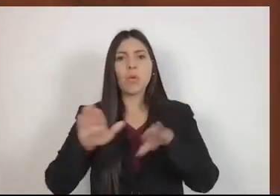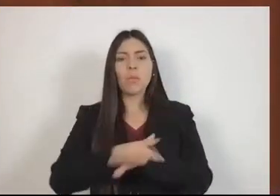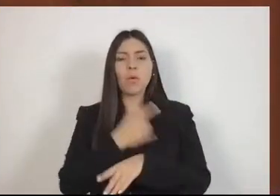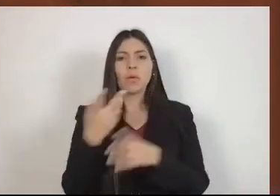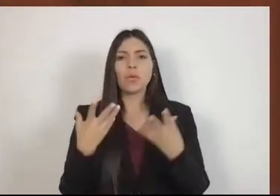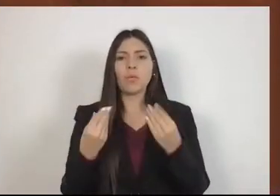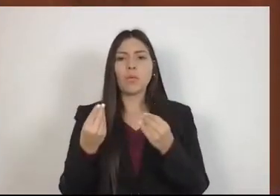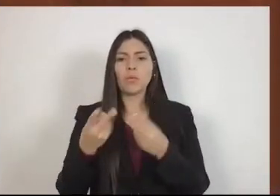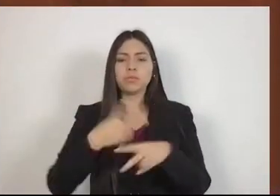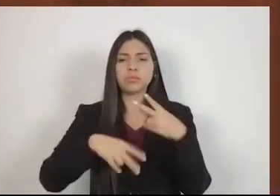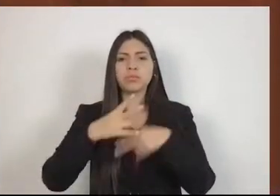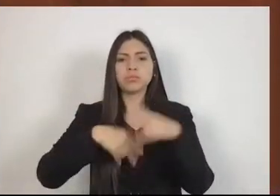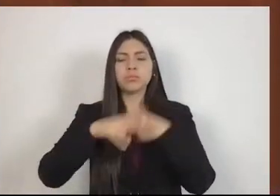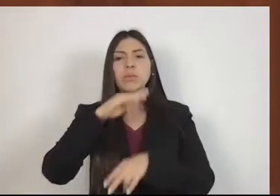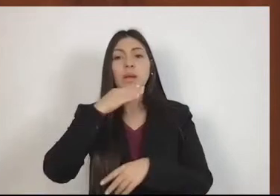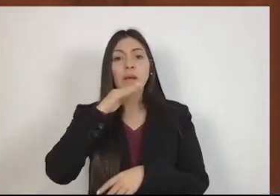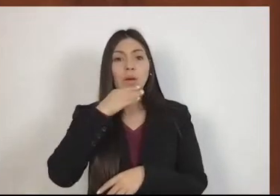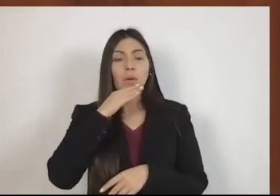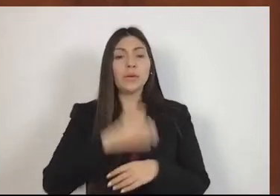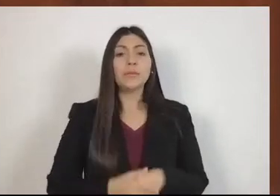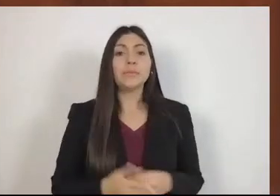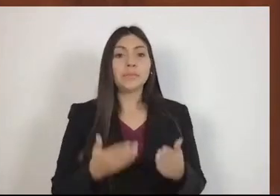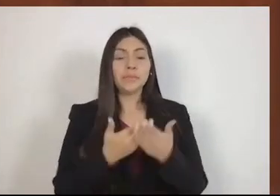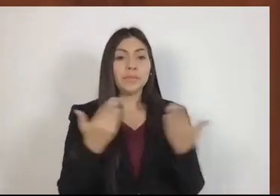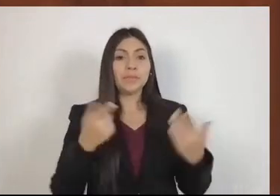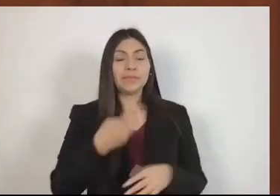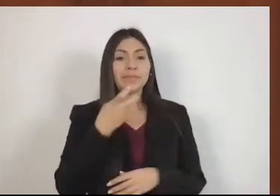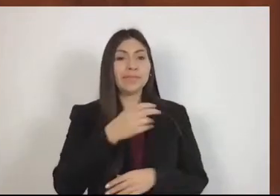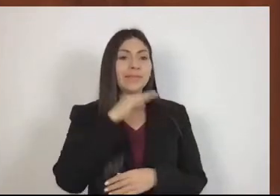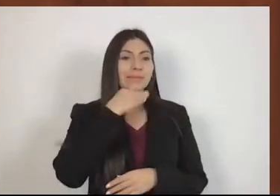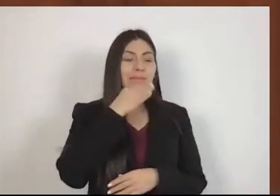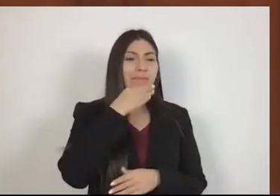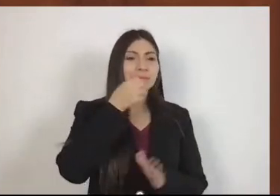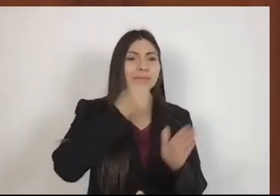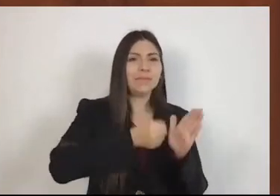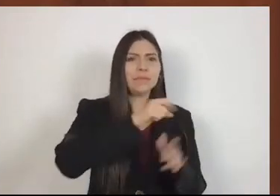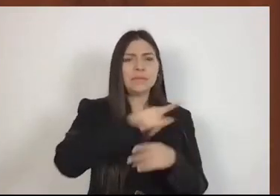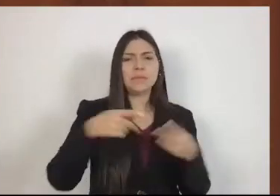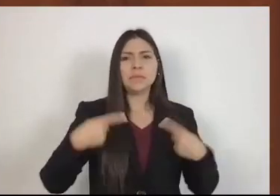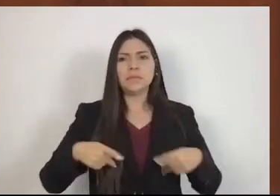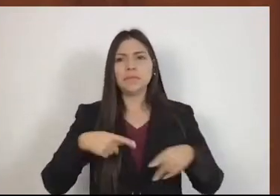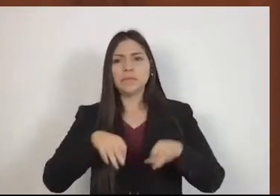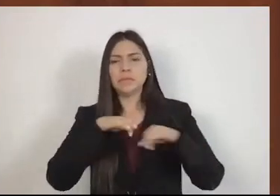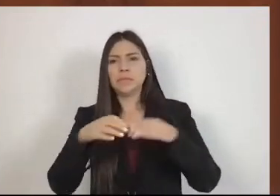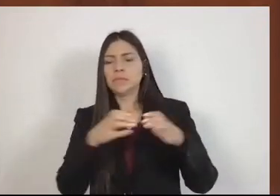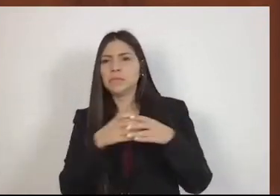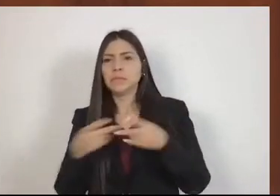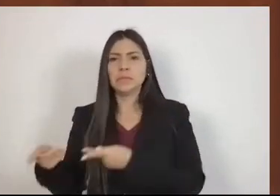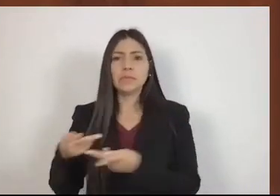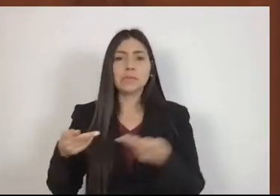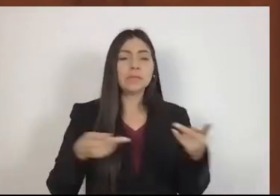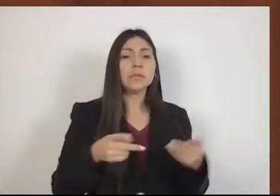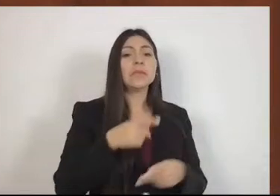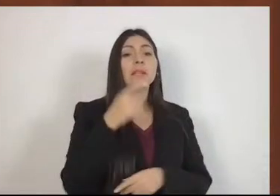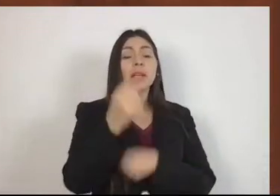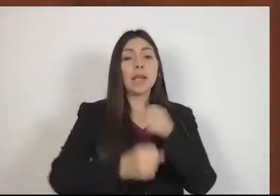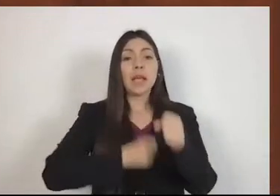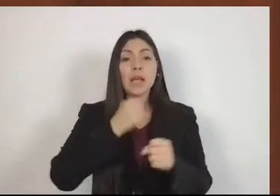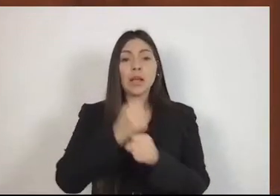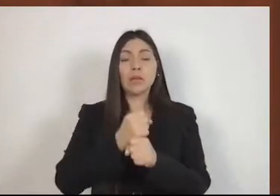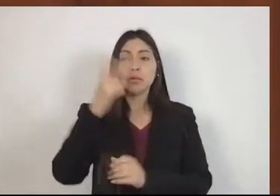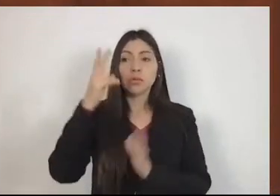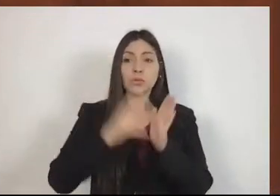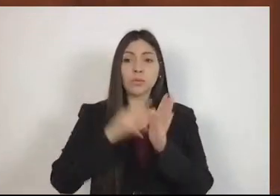de impulsar el cultivo de este cereal entre productores organizados, a partir de 2021, se implementa el